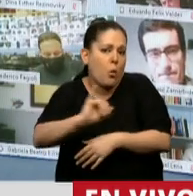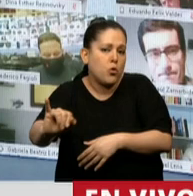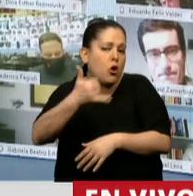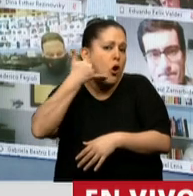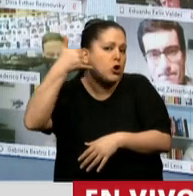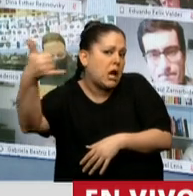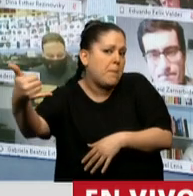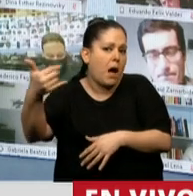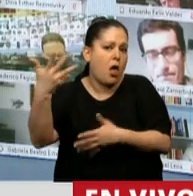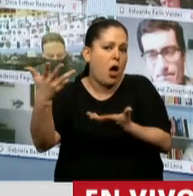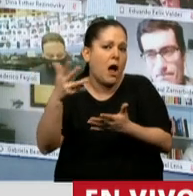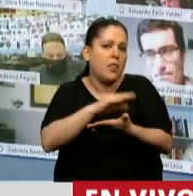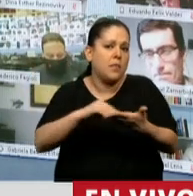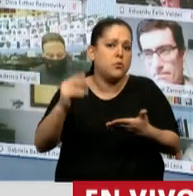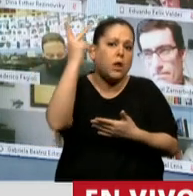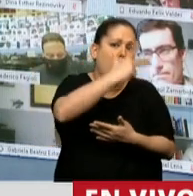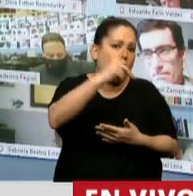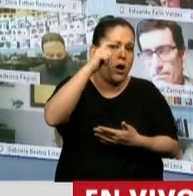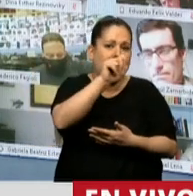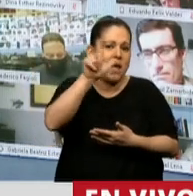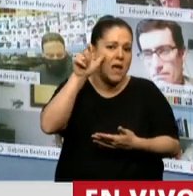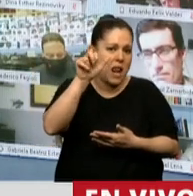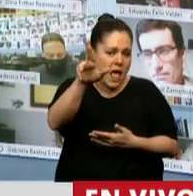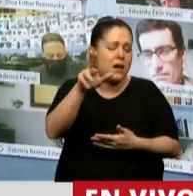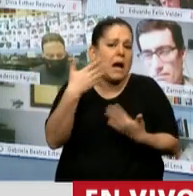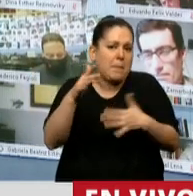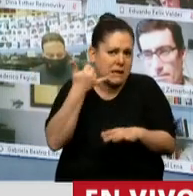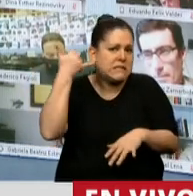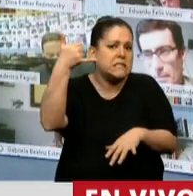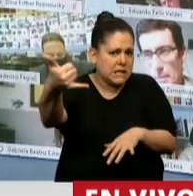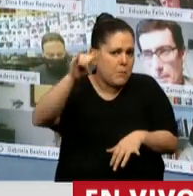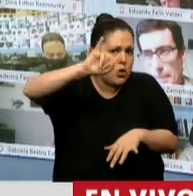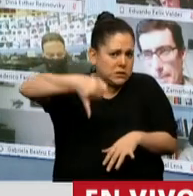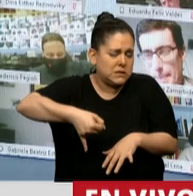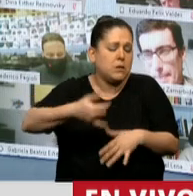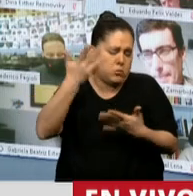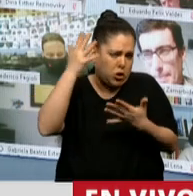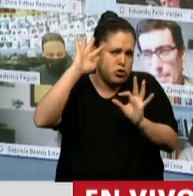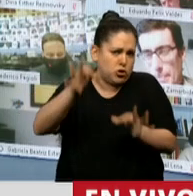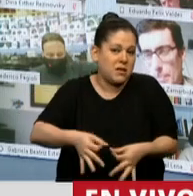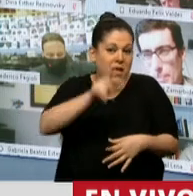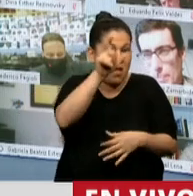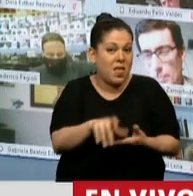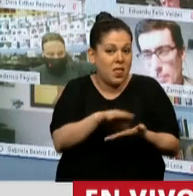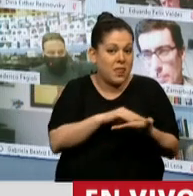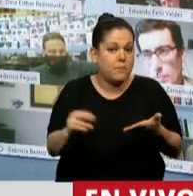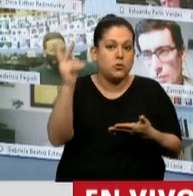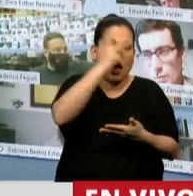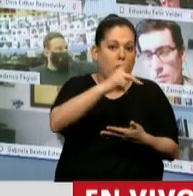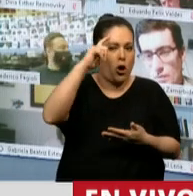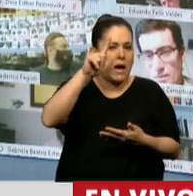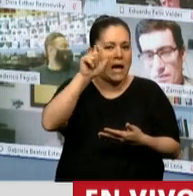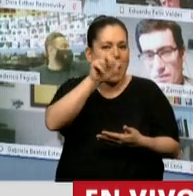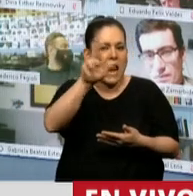telefónicamente el diputado Heller, le creo, porque sé que es un hombre que se mueve con la verdad,